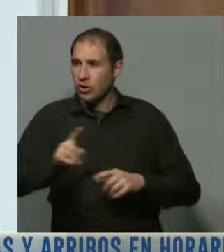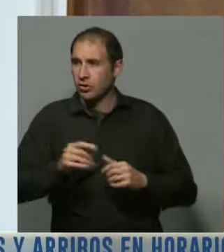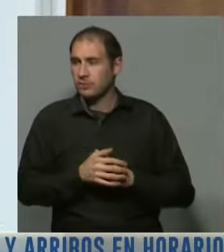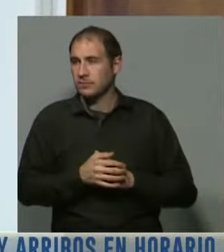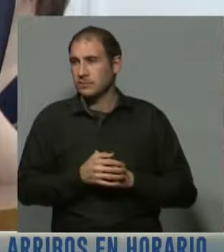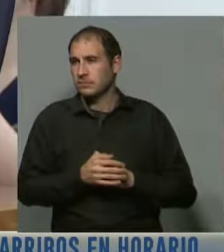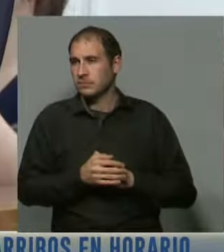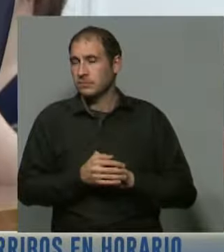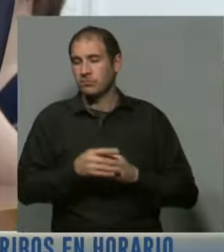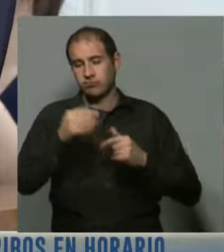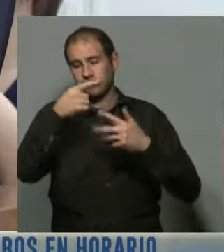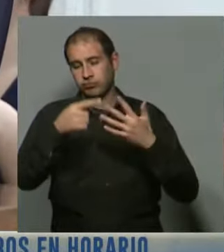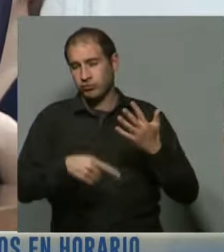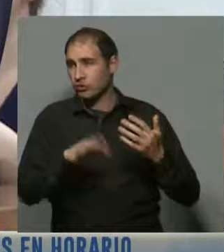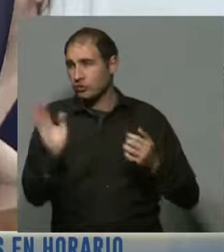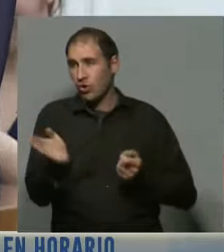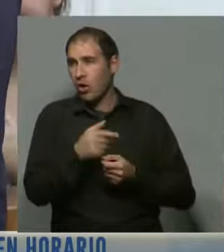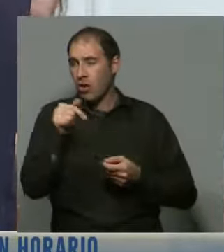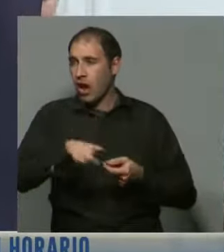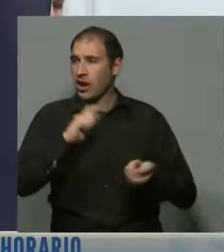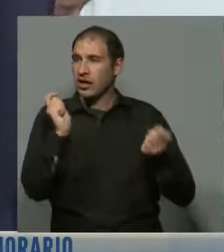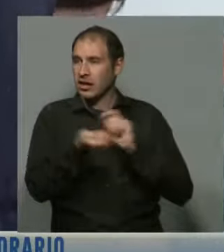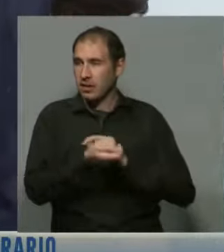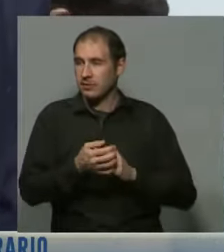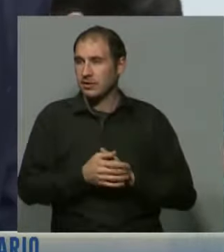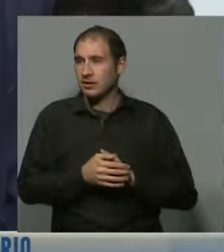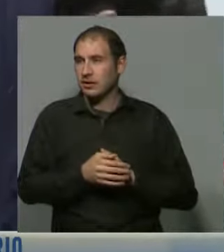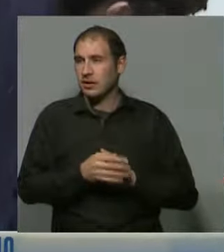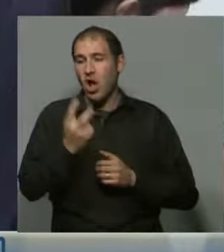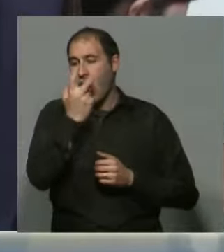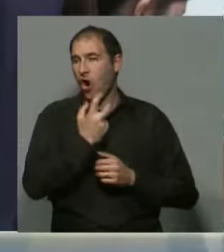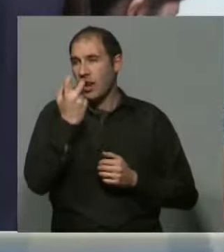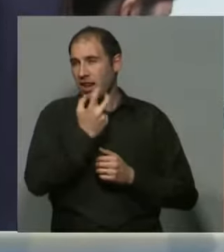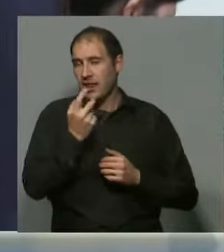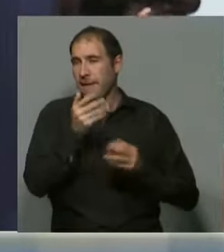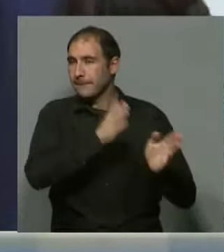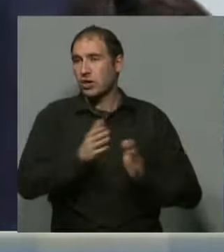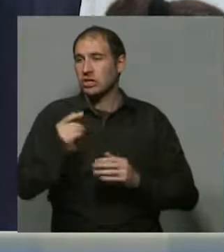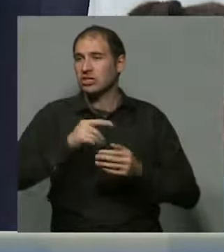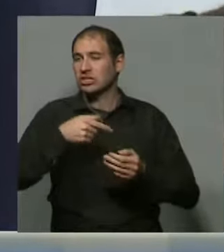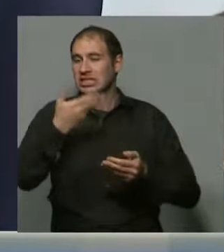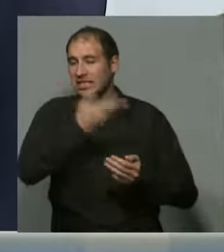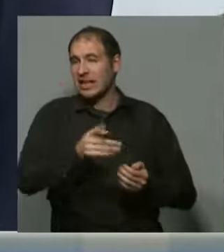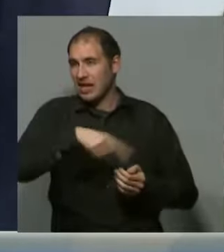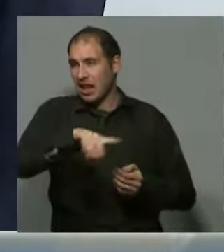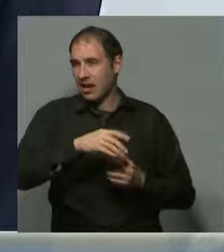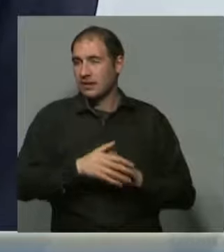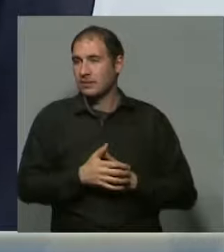bueno, todo eso se ha transformado hoy en una oralidad en el proceso civil que es una